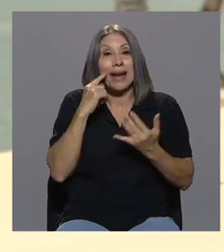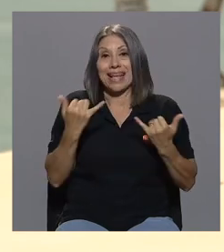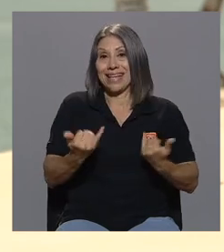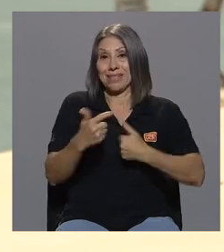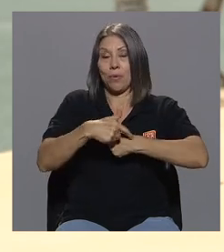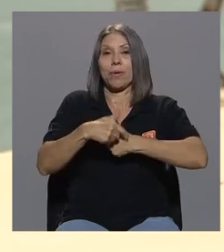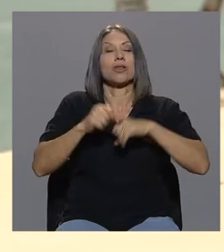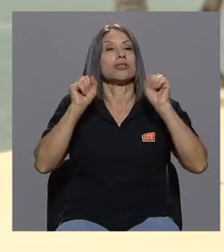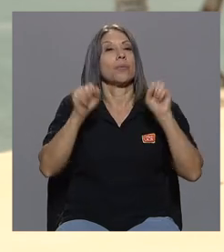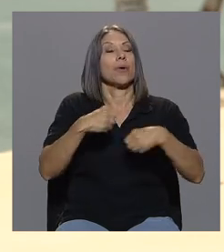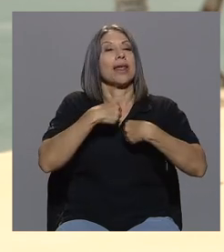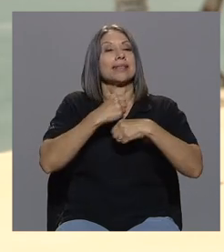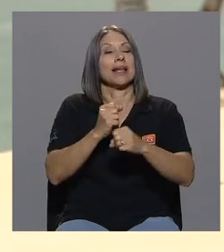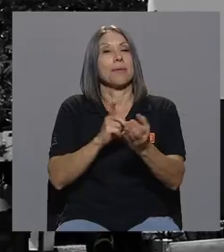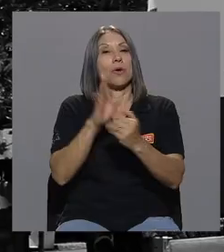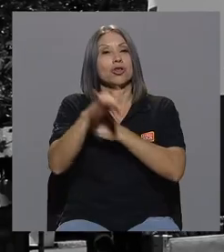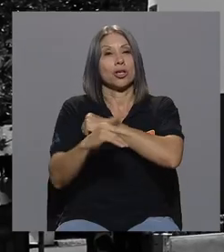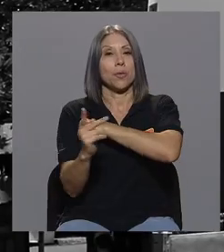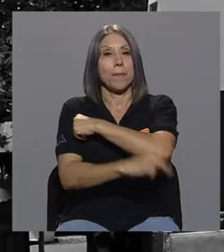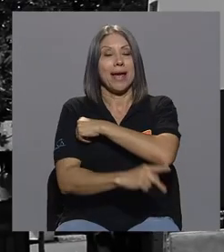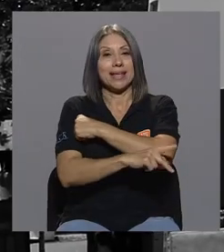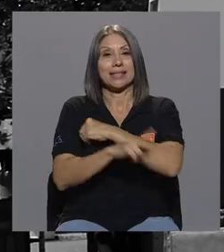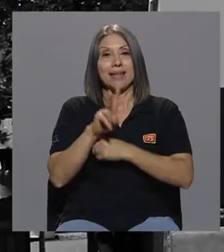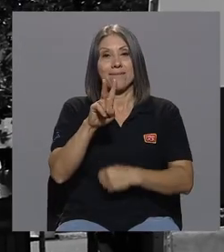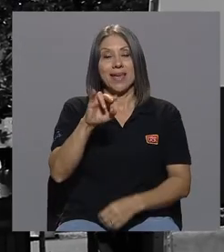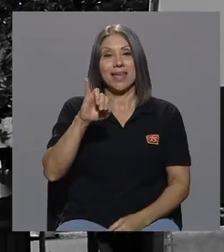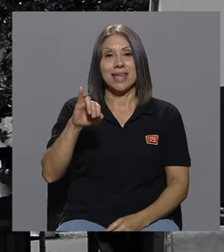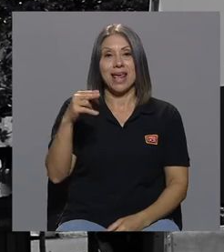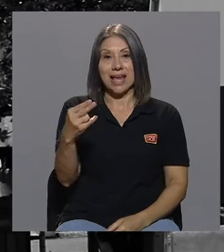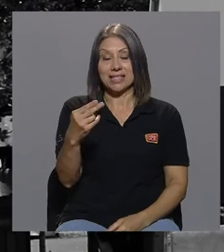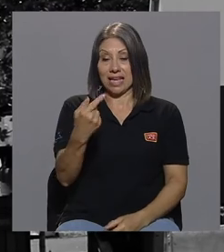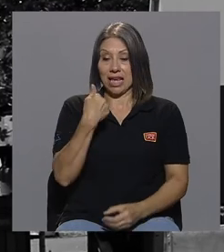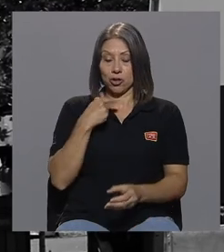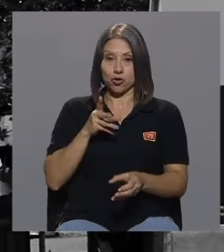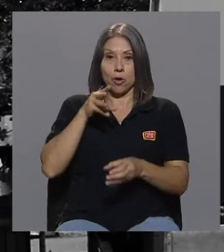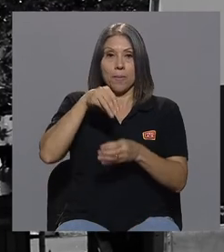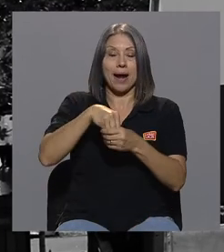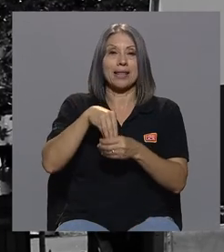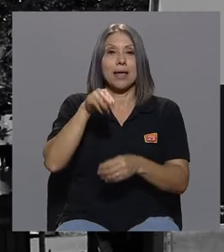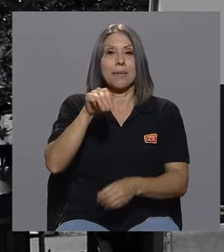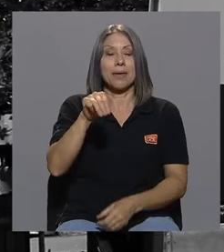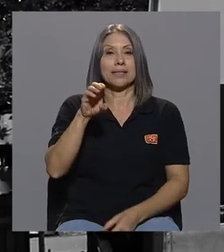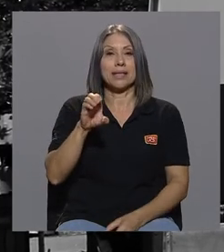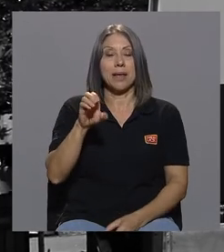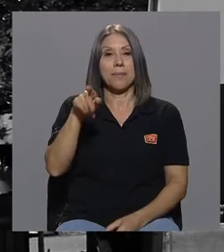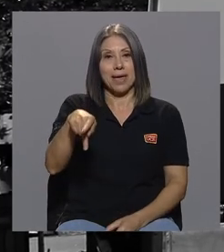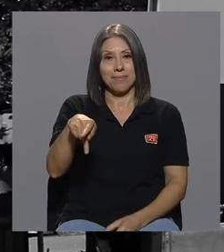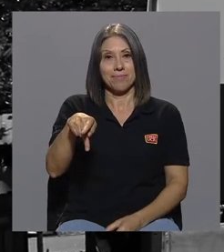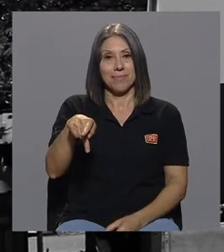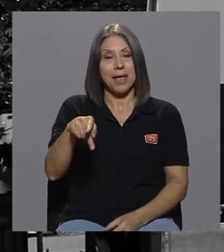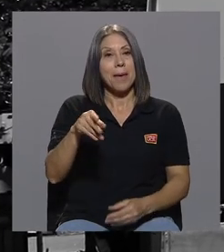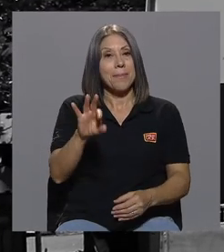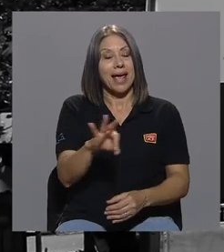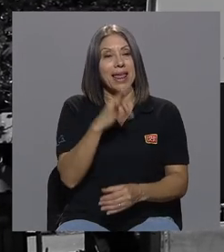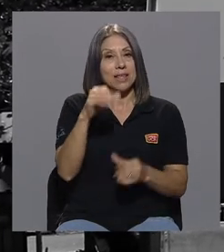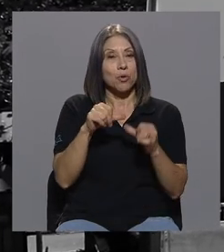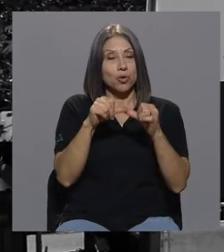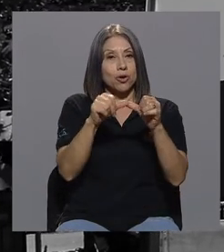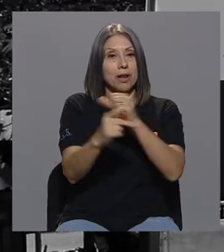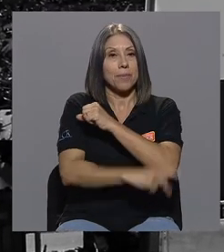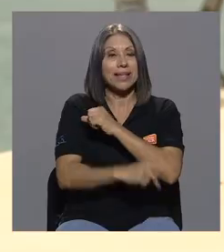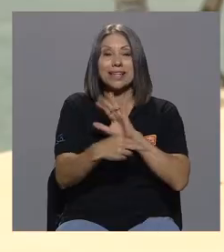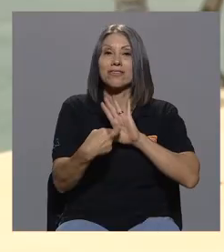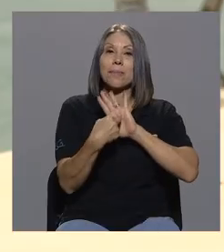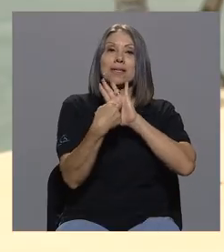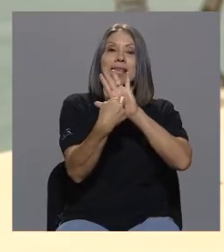País en VIH del cual yo soy parte del MCP el Mecanismo Coordinador de País representando a la población masculina